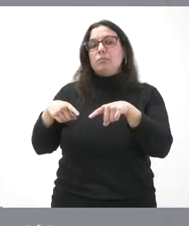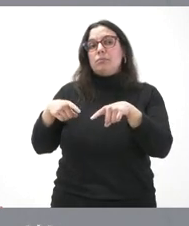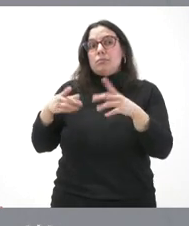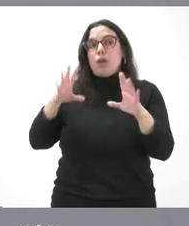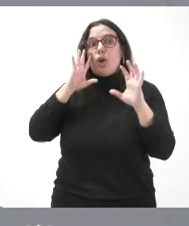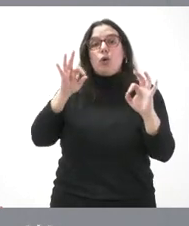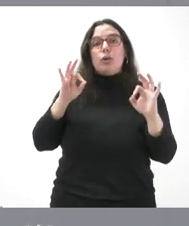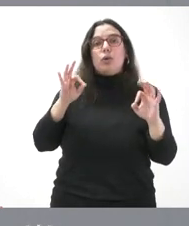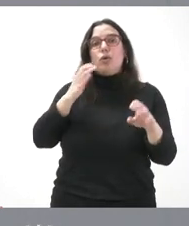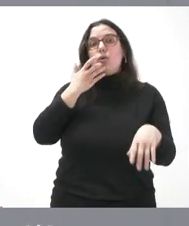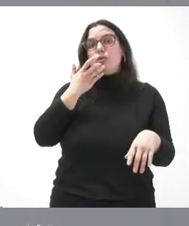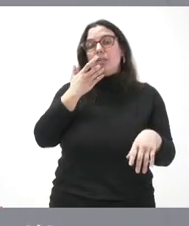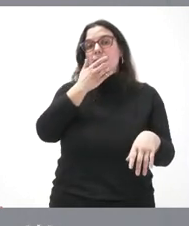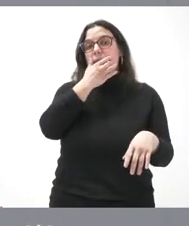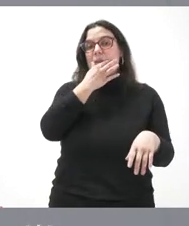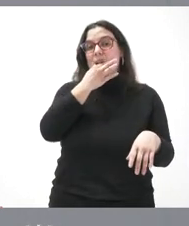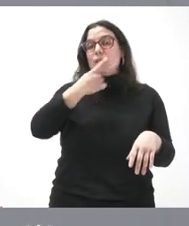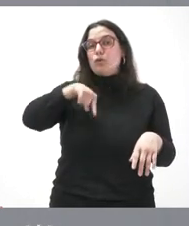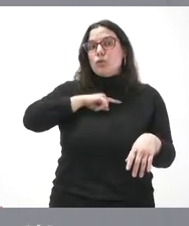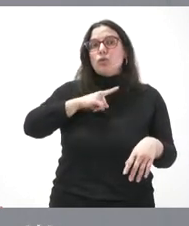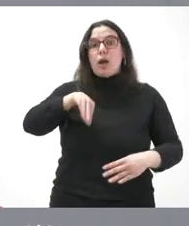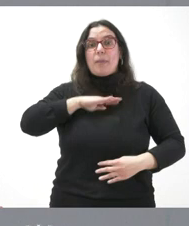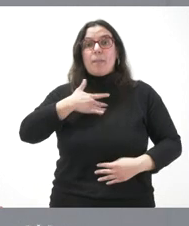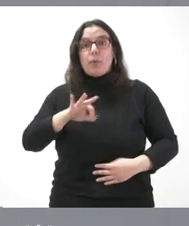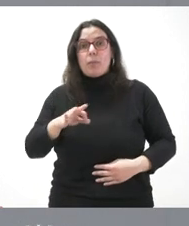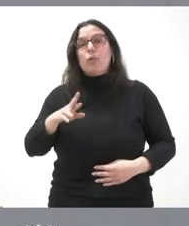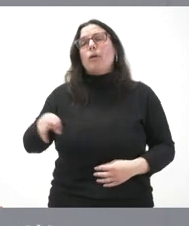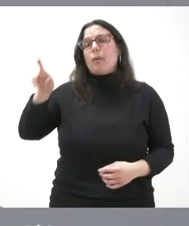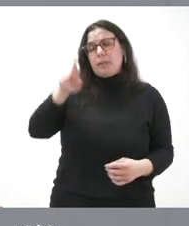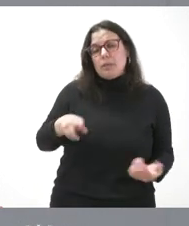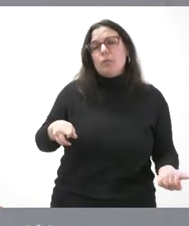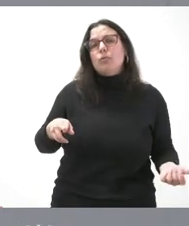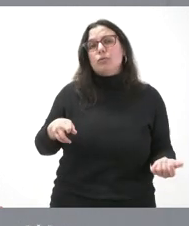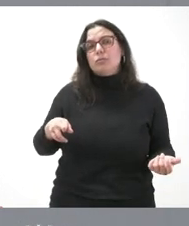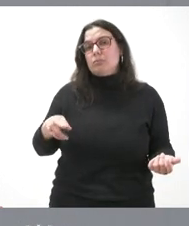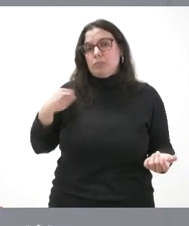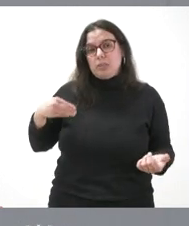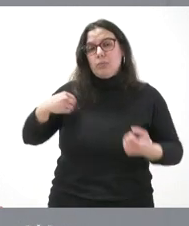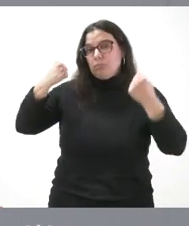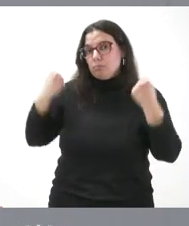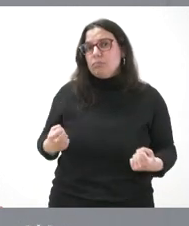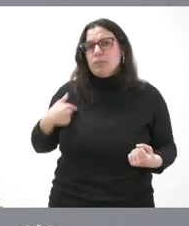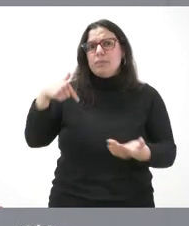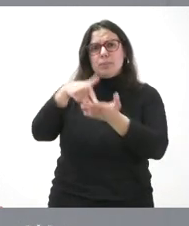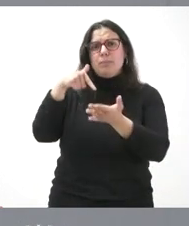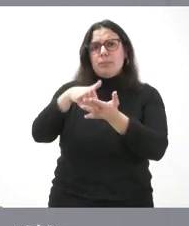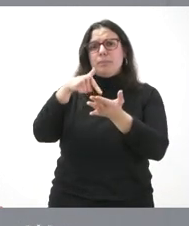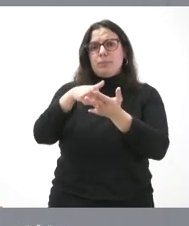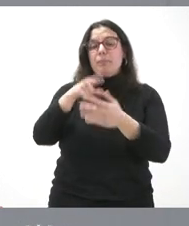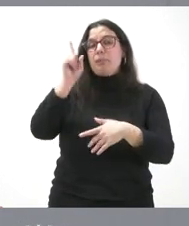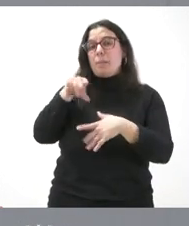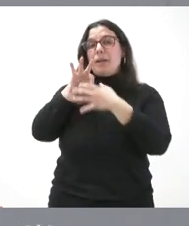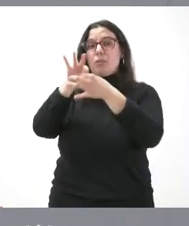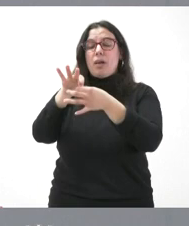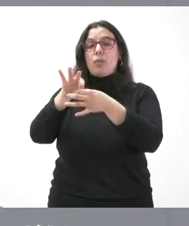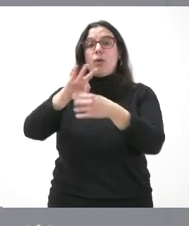lógicamente, nosotros tenemos capacidad para ello, seguimos insistiendo en la misma. Es una reivindicación que también tiene mucho que ver con un